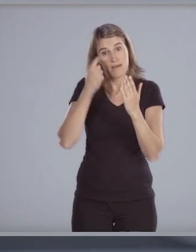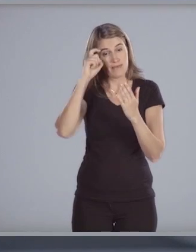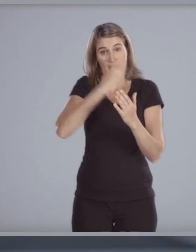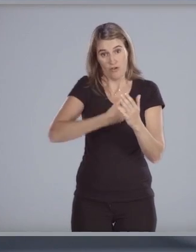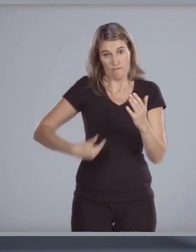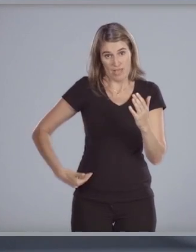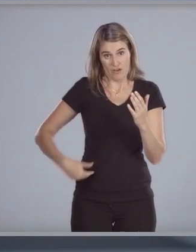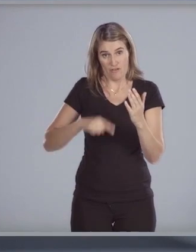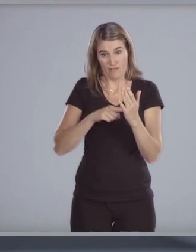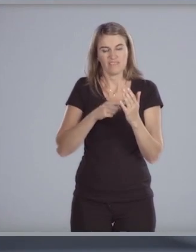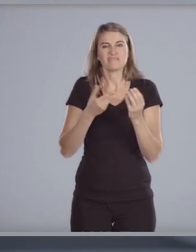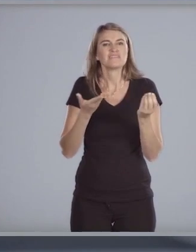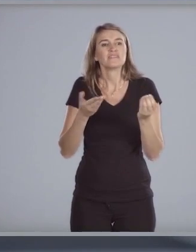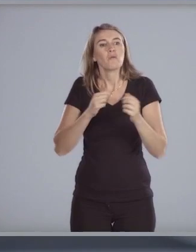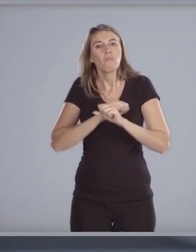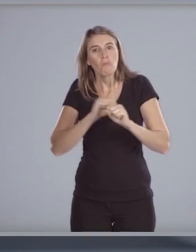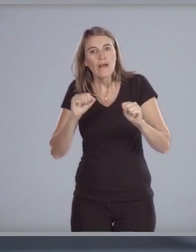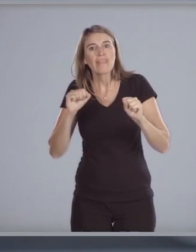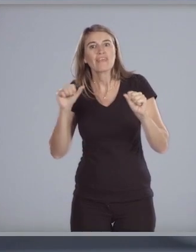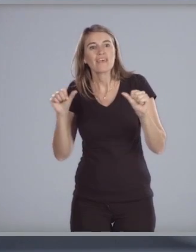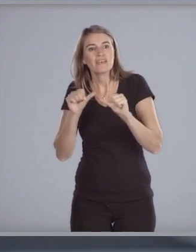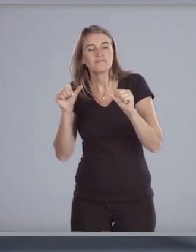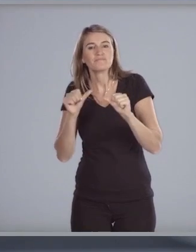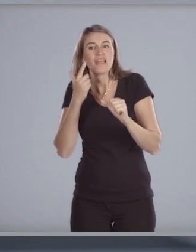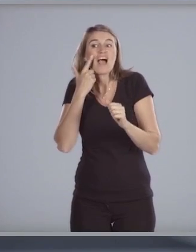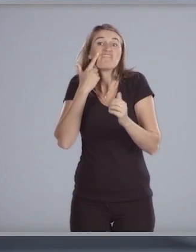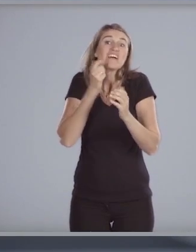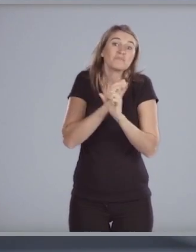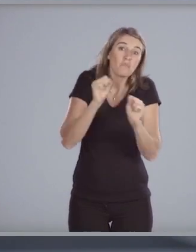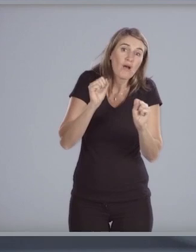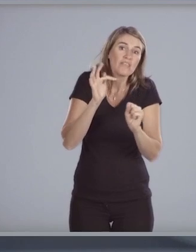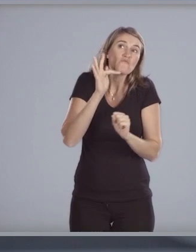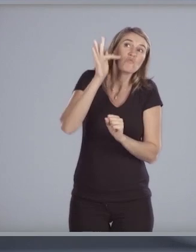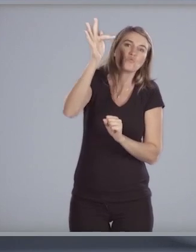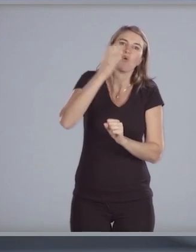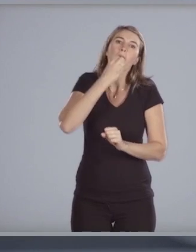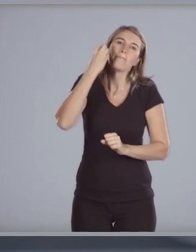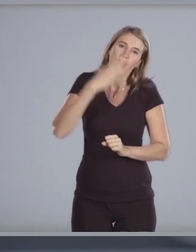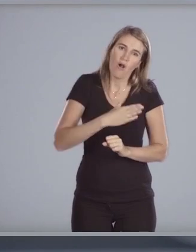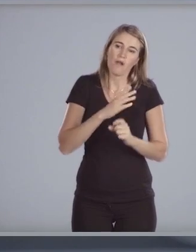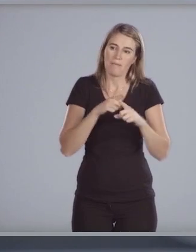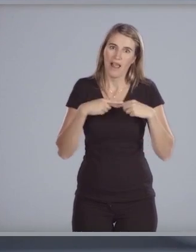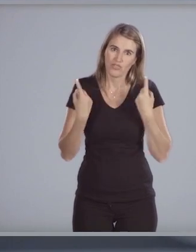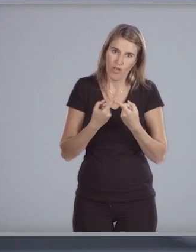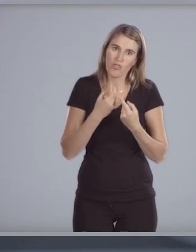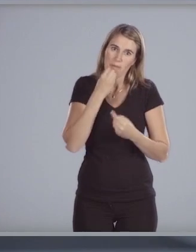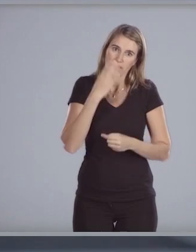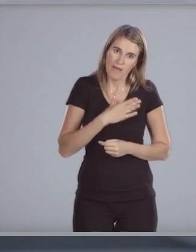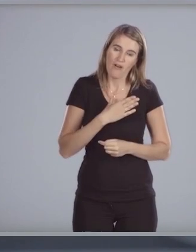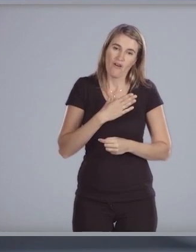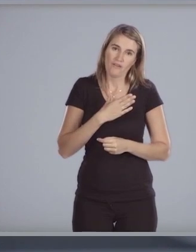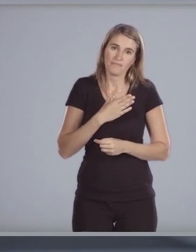gobierno un camino en el cual intentaremos que el horizonte de un futuro mejor para todos